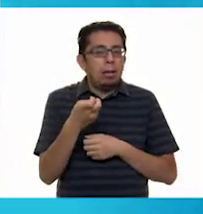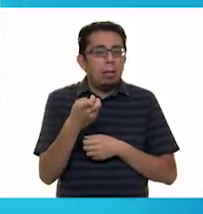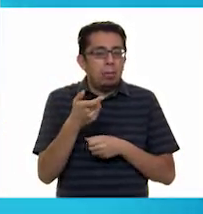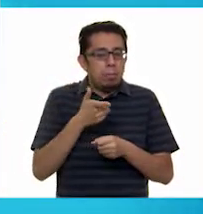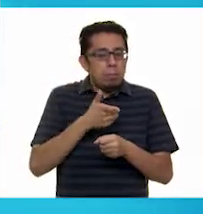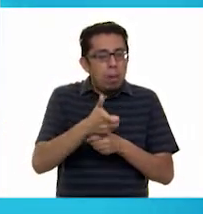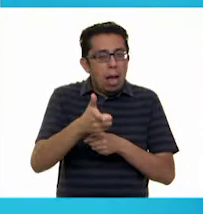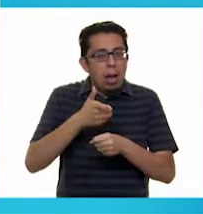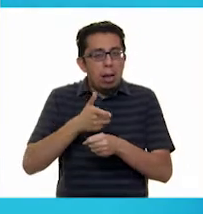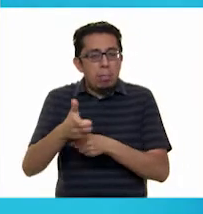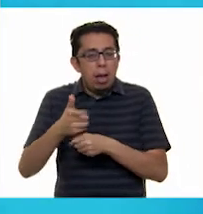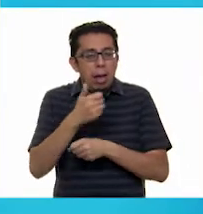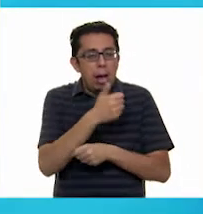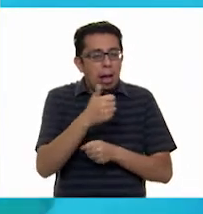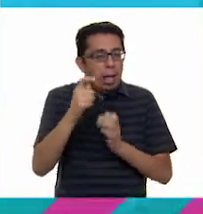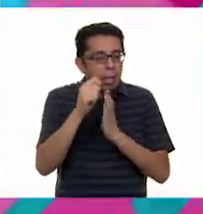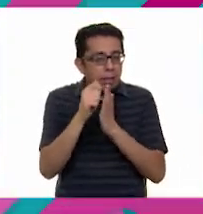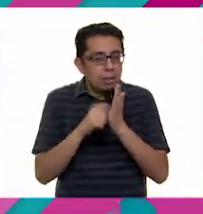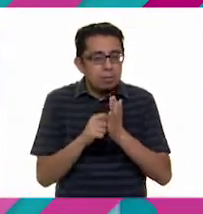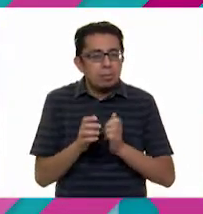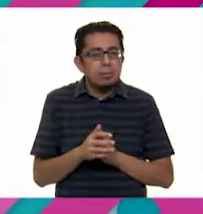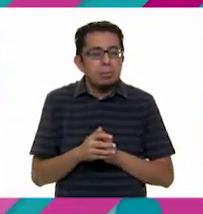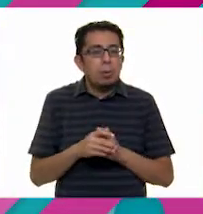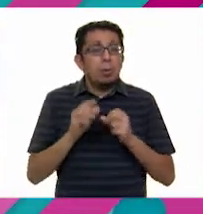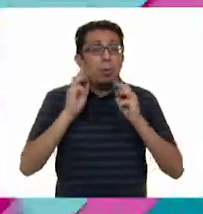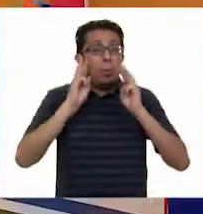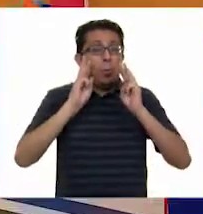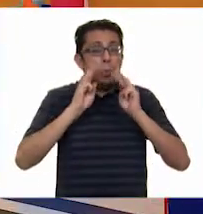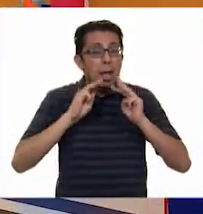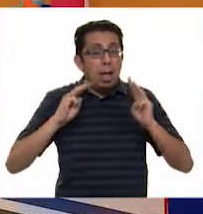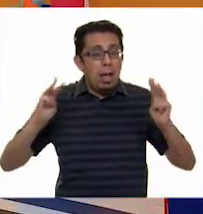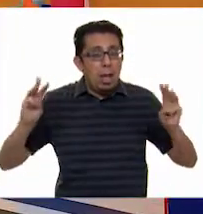texto. ¡Guau!